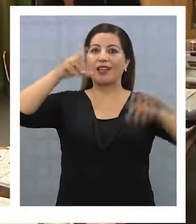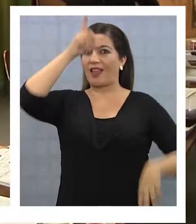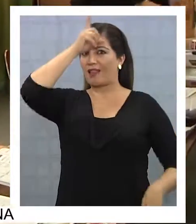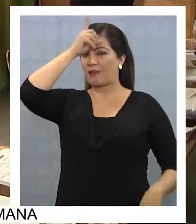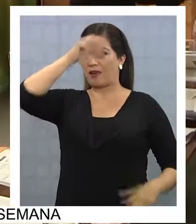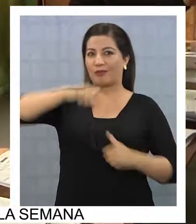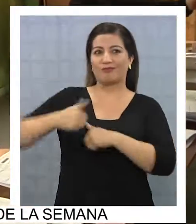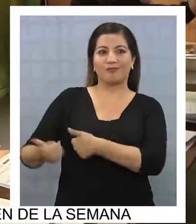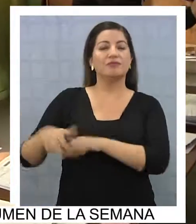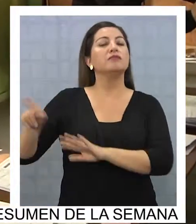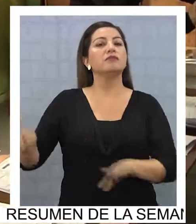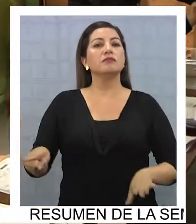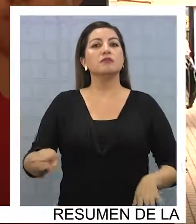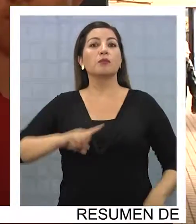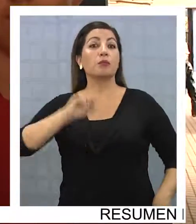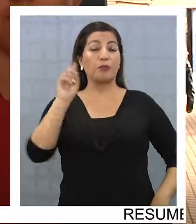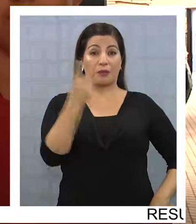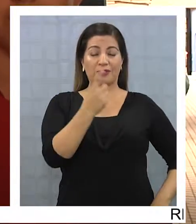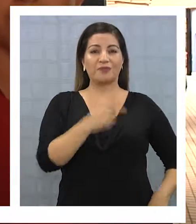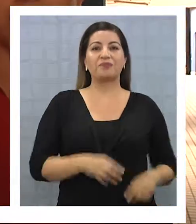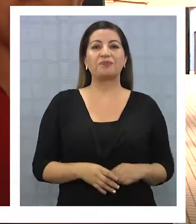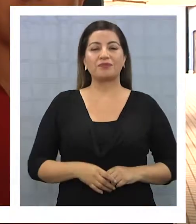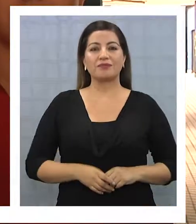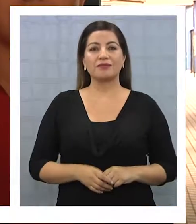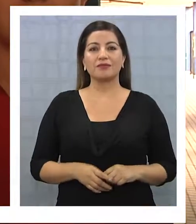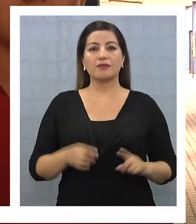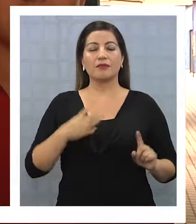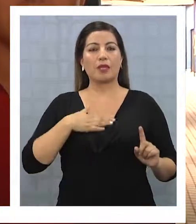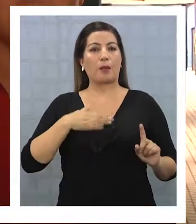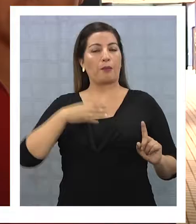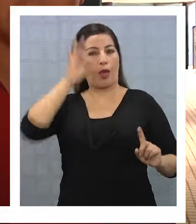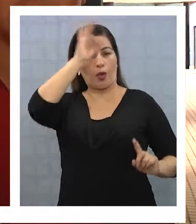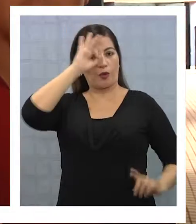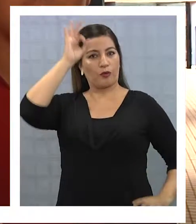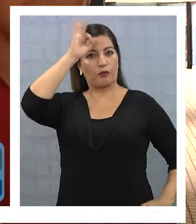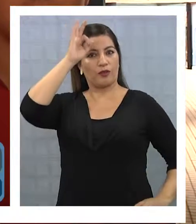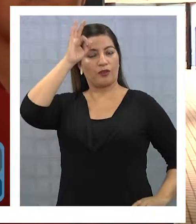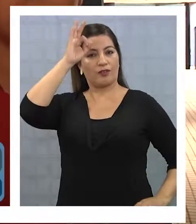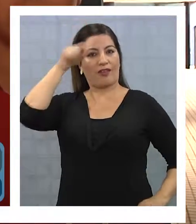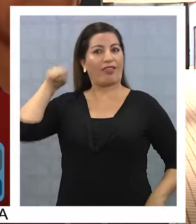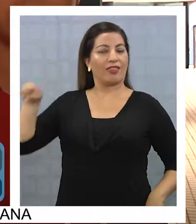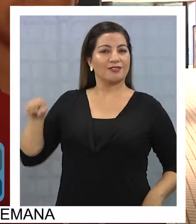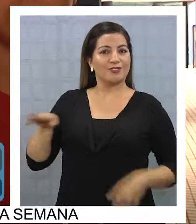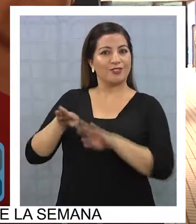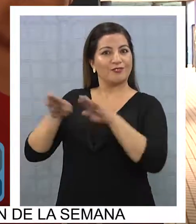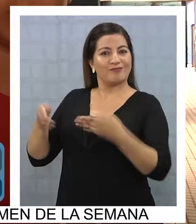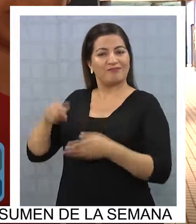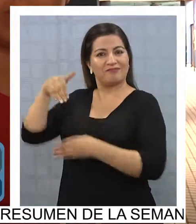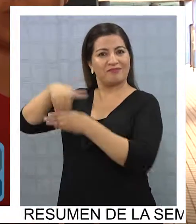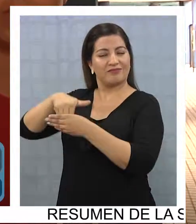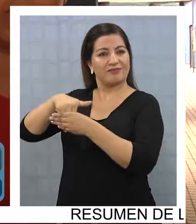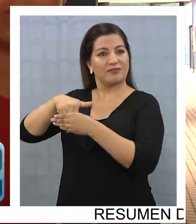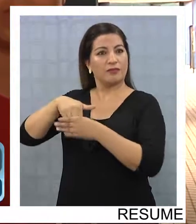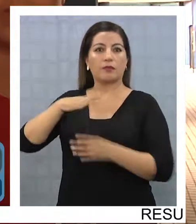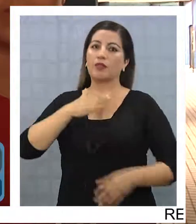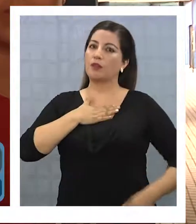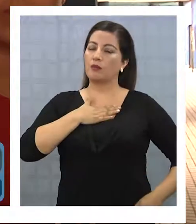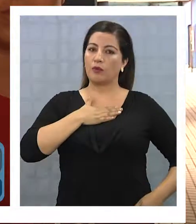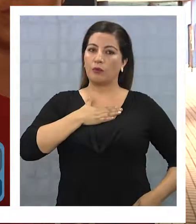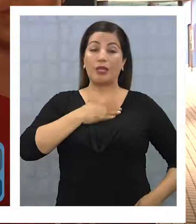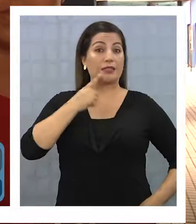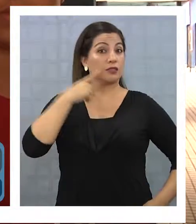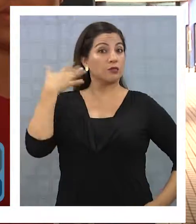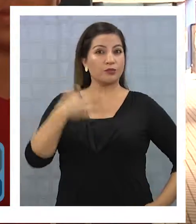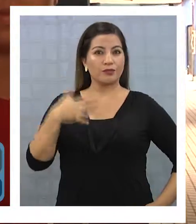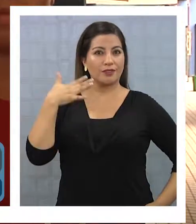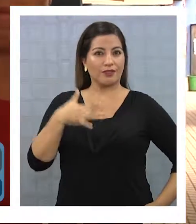los germanos. Primero, dar mi opinión ahí adentro, ¿cierto? Que yo para mí es